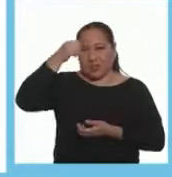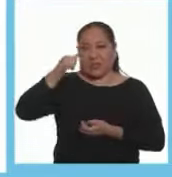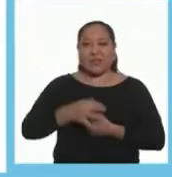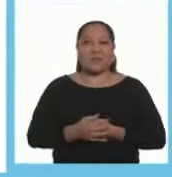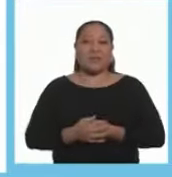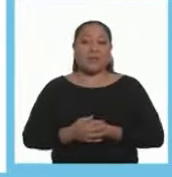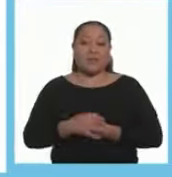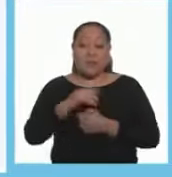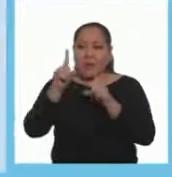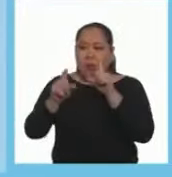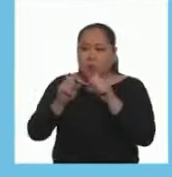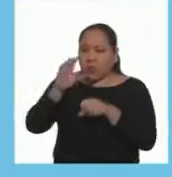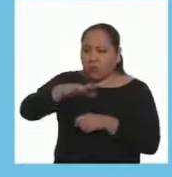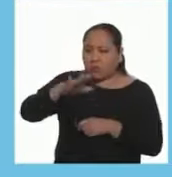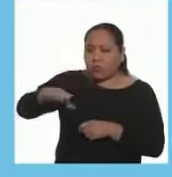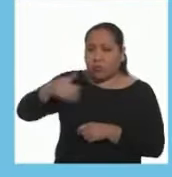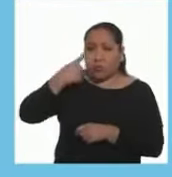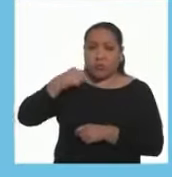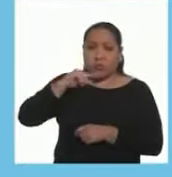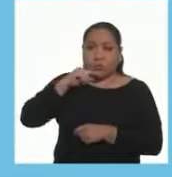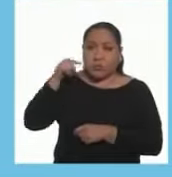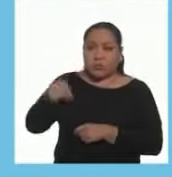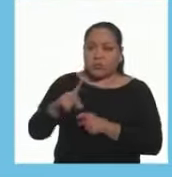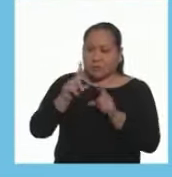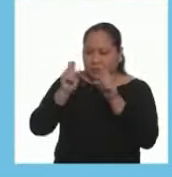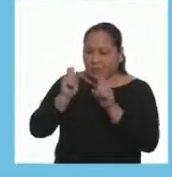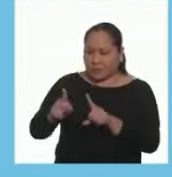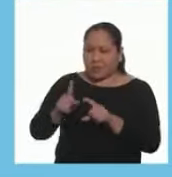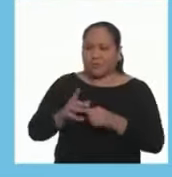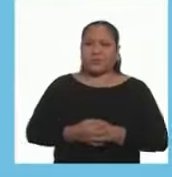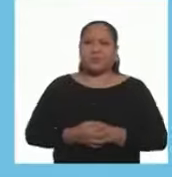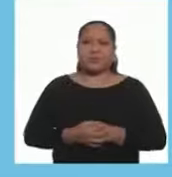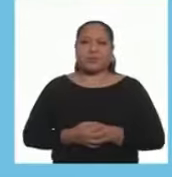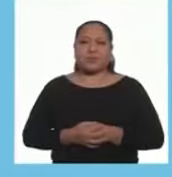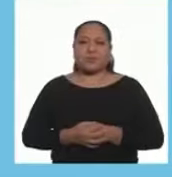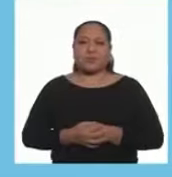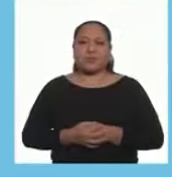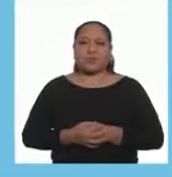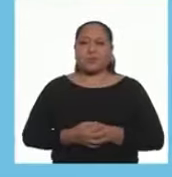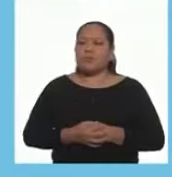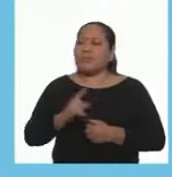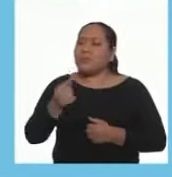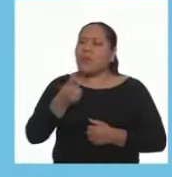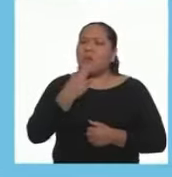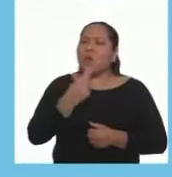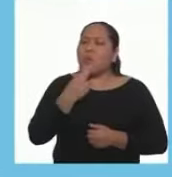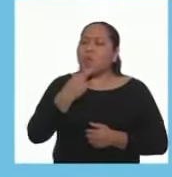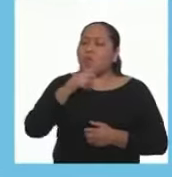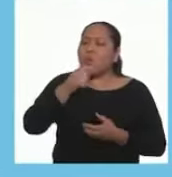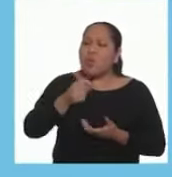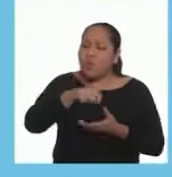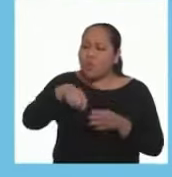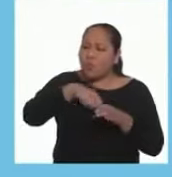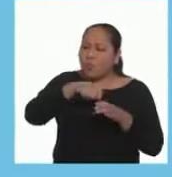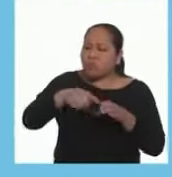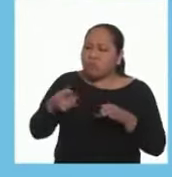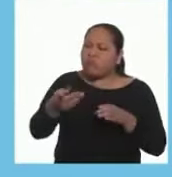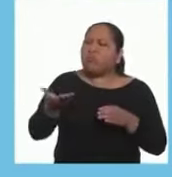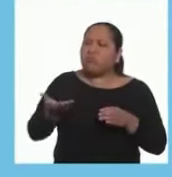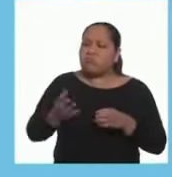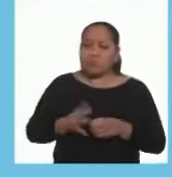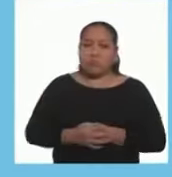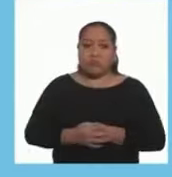arroz con leche Pregunten a su niña o niño Lo siguiente ¿Qué postre